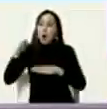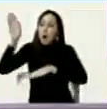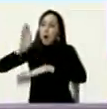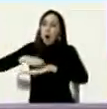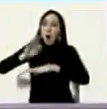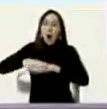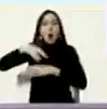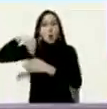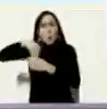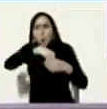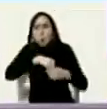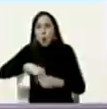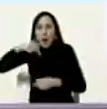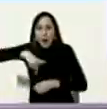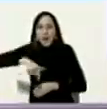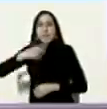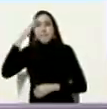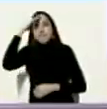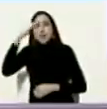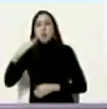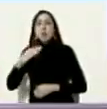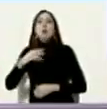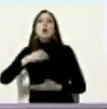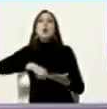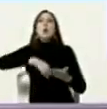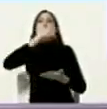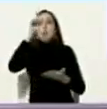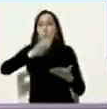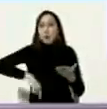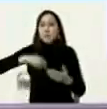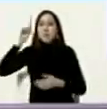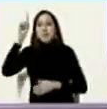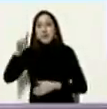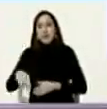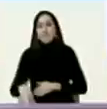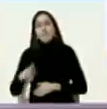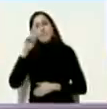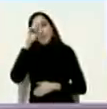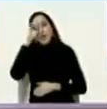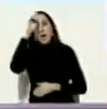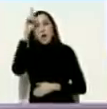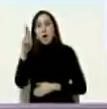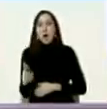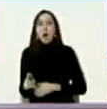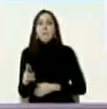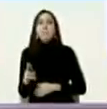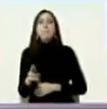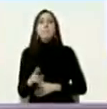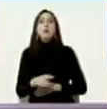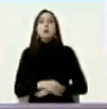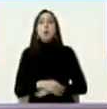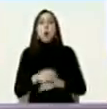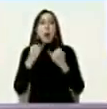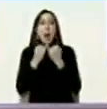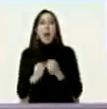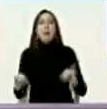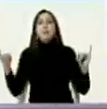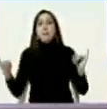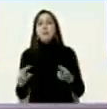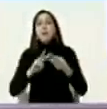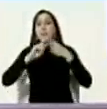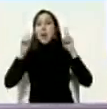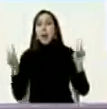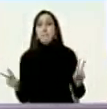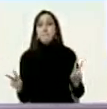intervenciones militares en venezuela firma comprometiéndose a respetar la independencia la paz